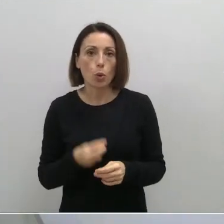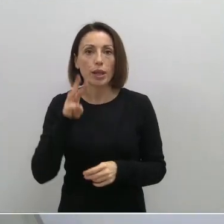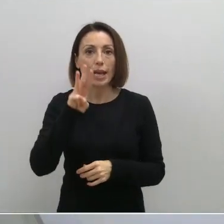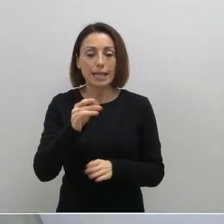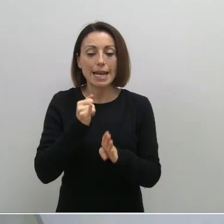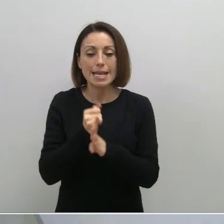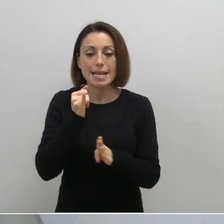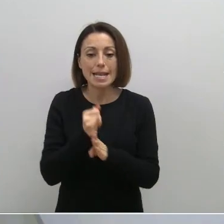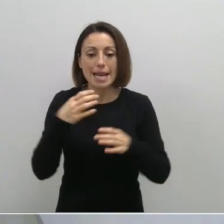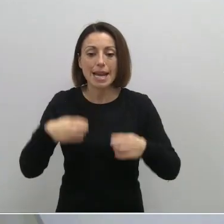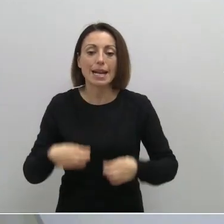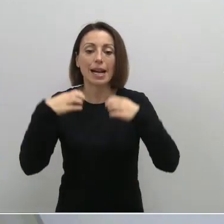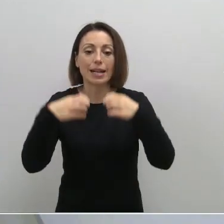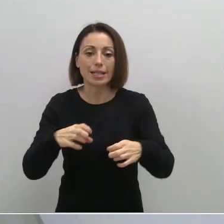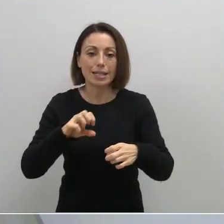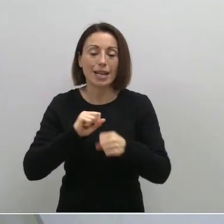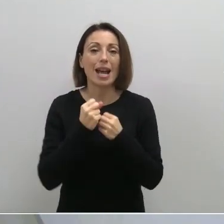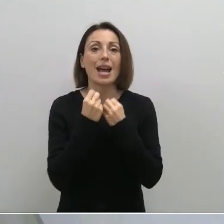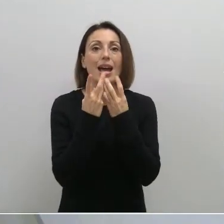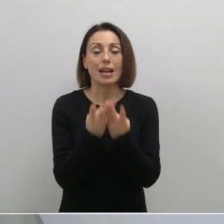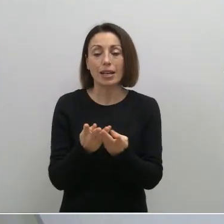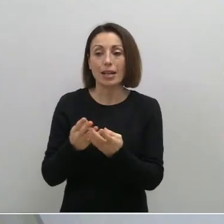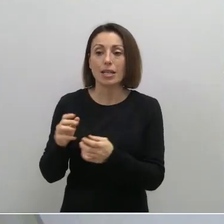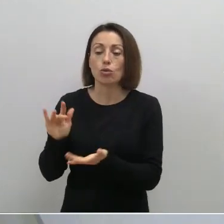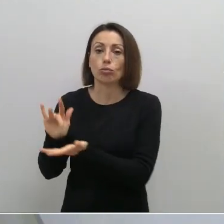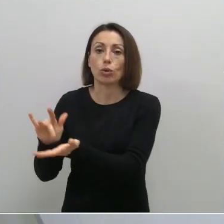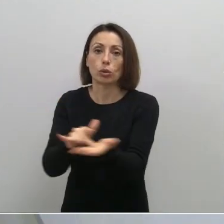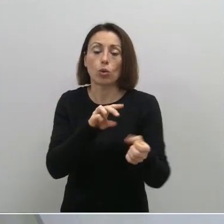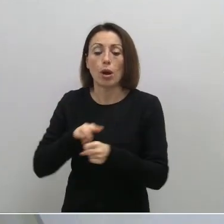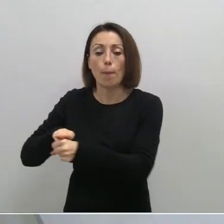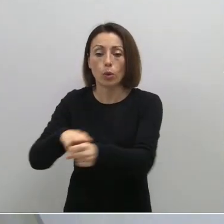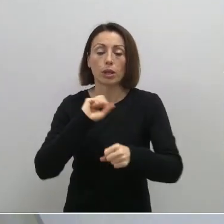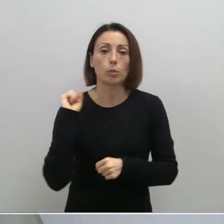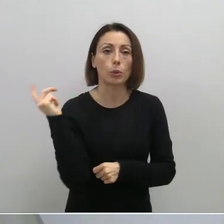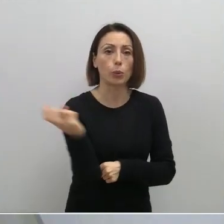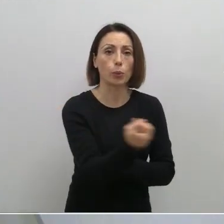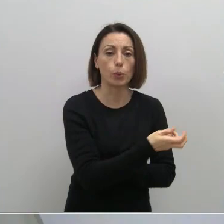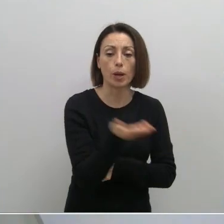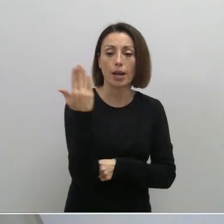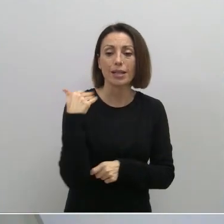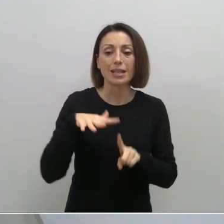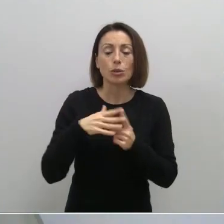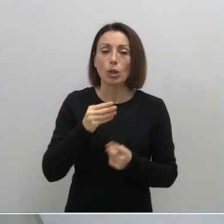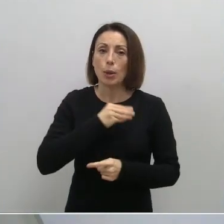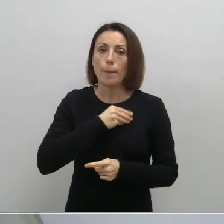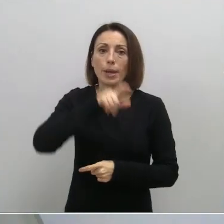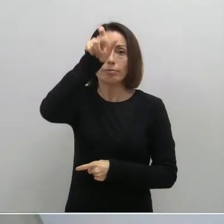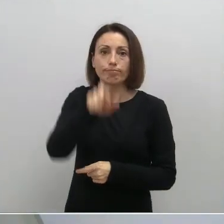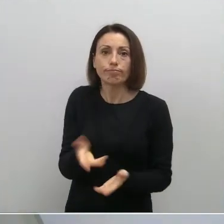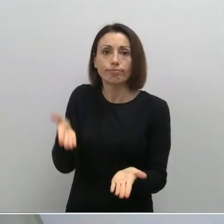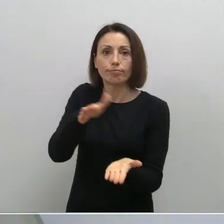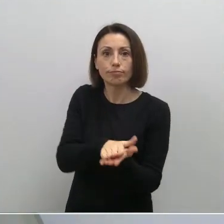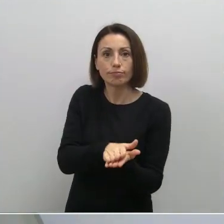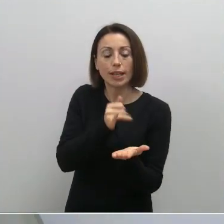tres a Yecla y Archena, estando el resto repartidos en los diferentes municipios de la región. Ayer lamentamos la pérdida de una persona, de una